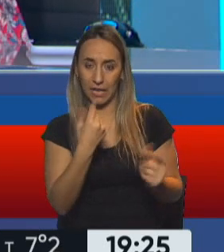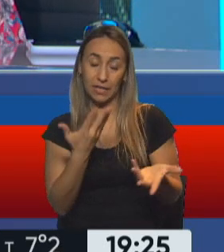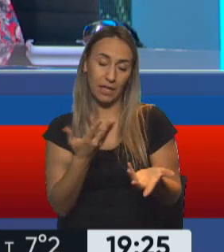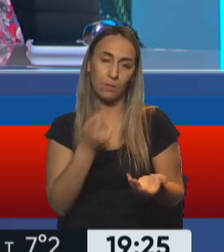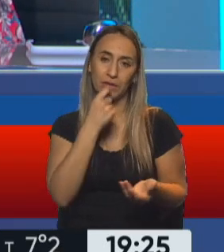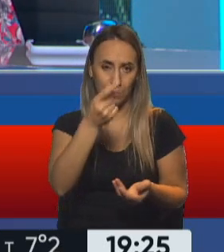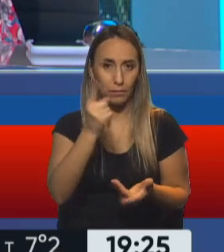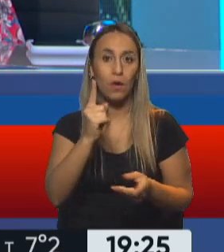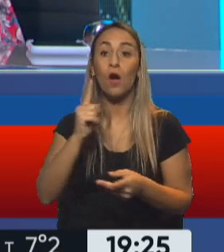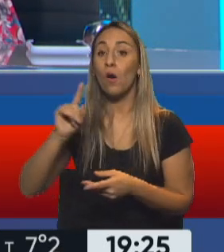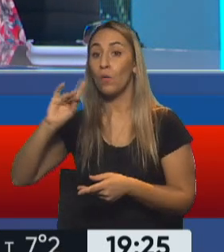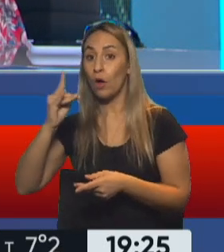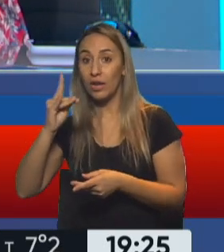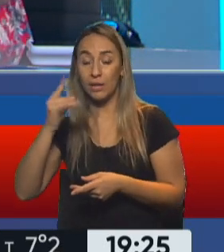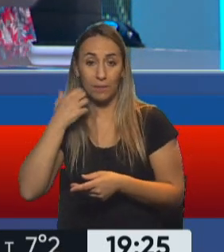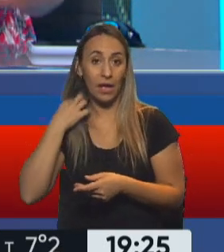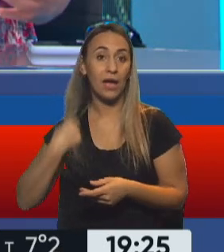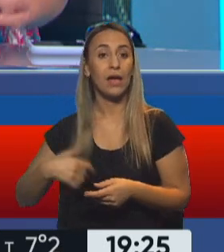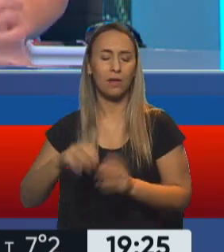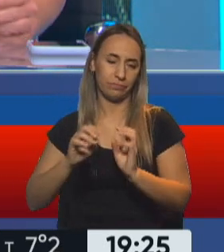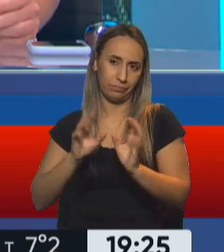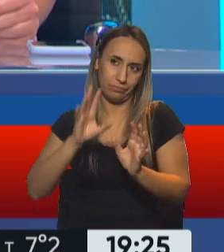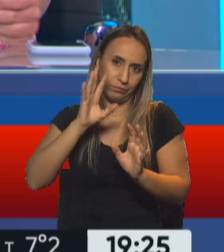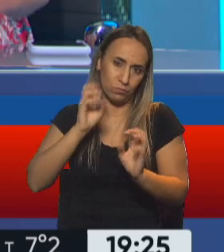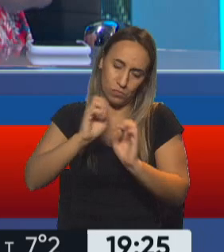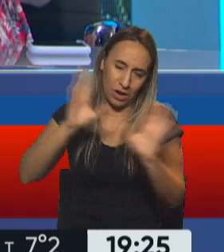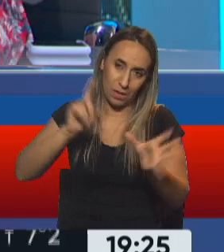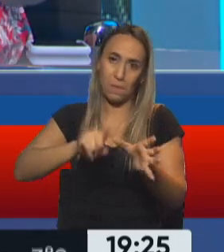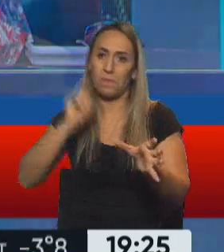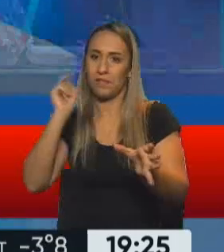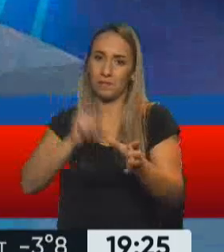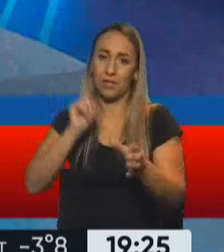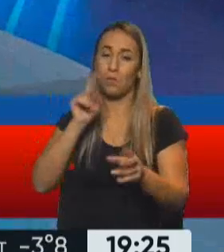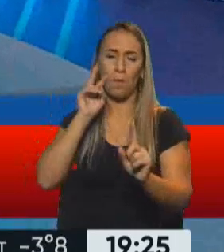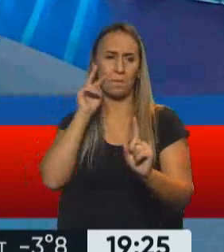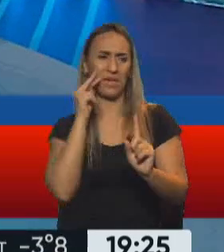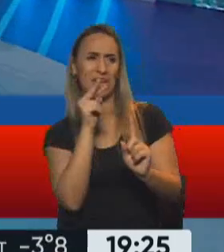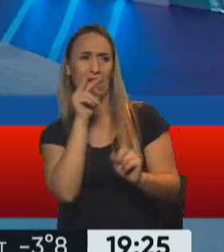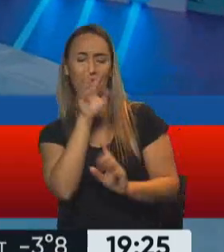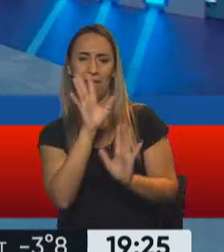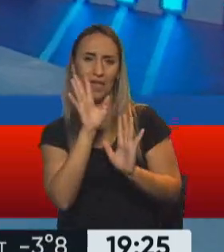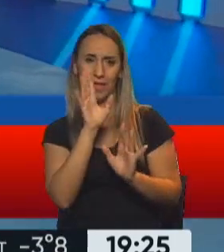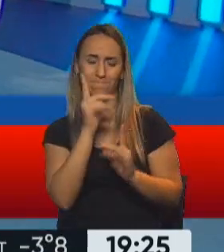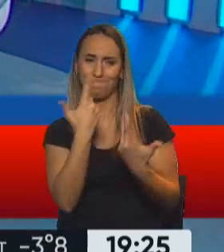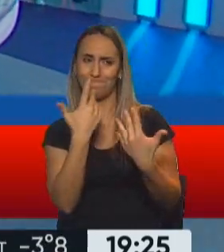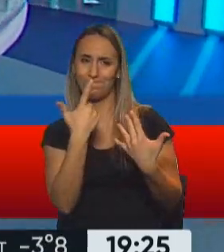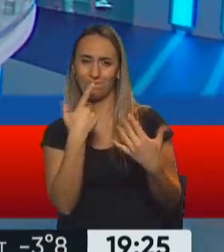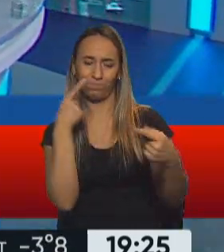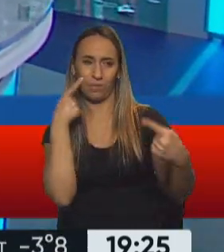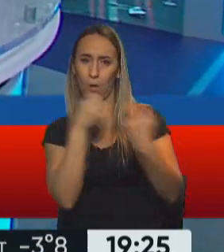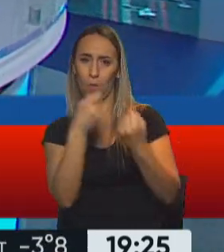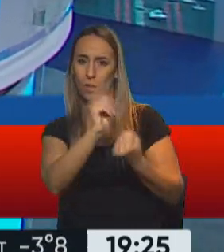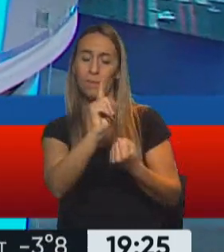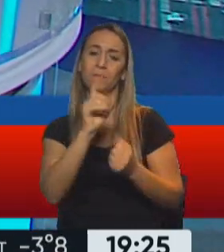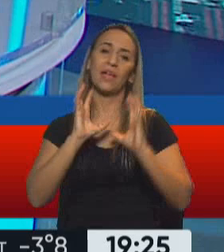por ejemplo el caso de Bolivia, de manera muy clara, o como de otros tantos estados que hay una mirada muy crítica acerca, sobre todo de la Secretaría General,